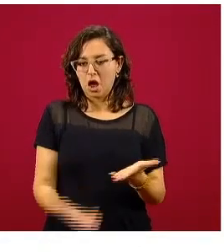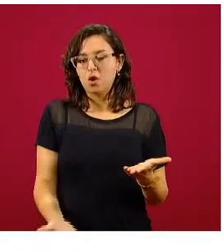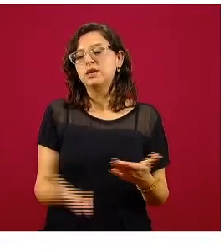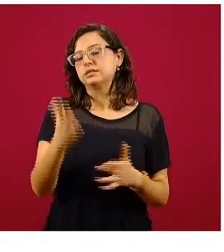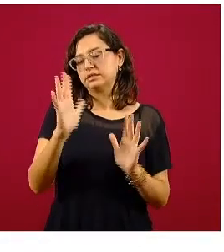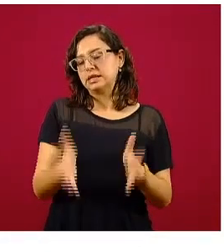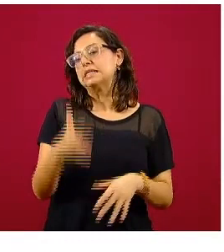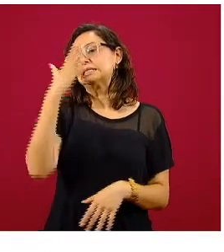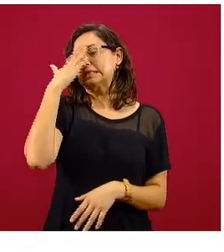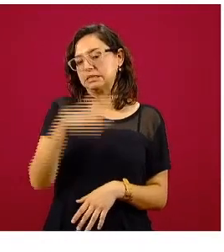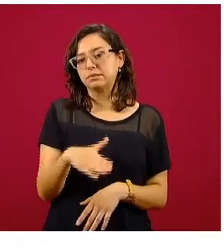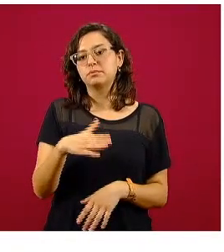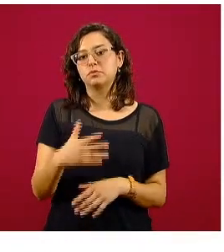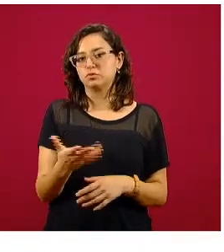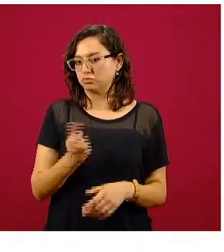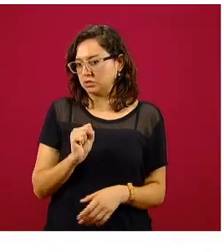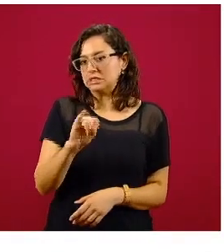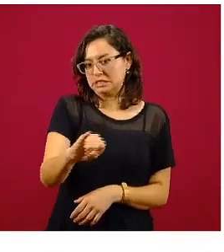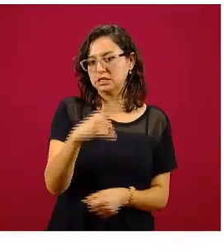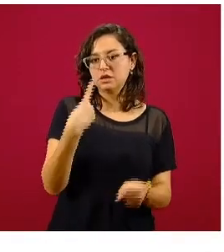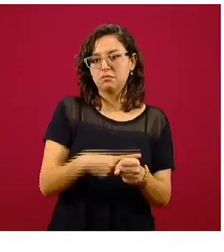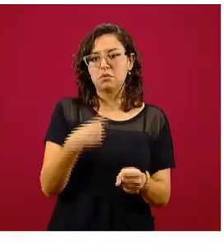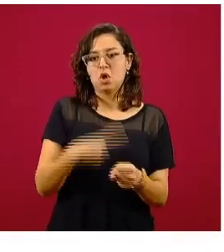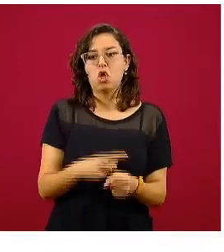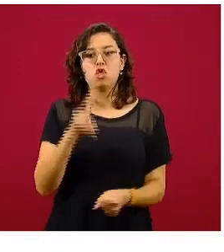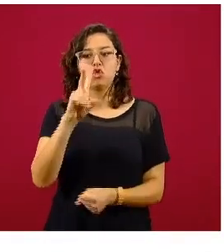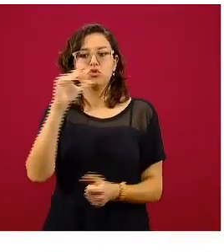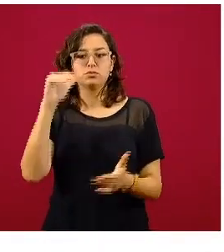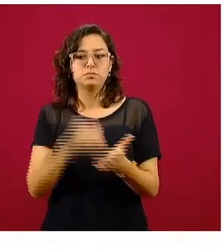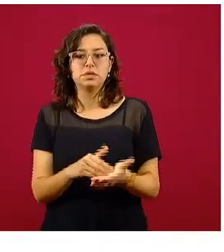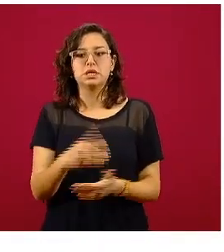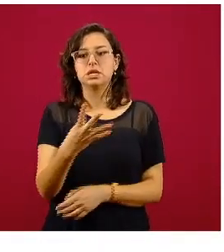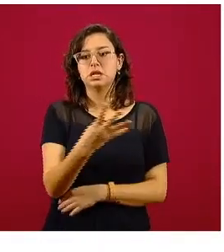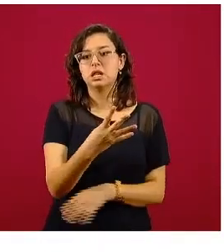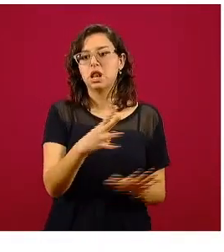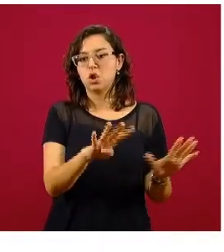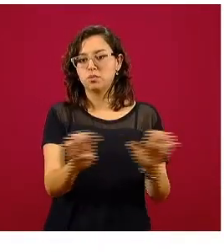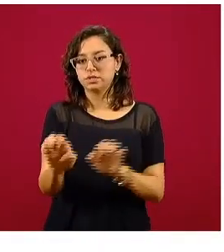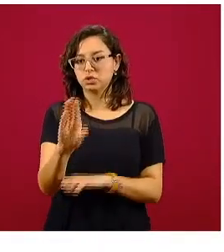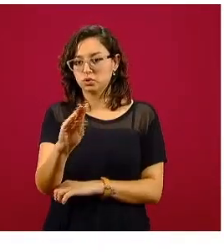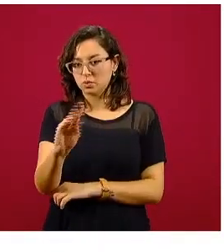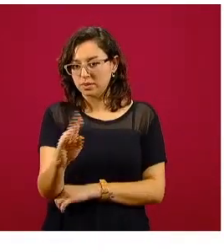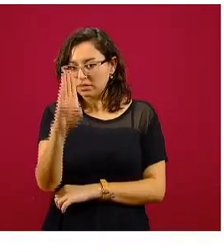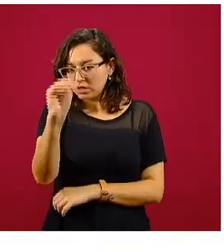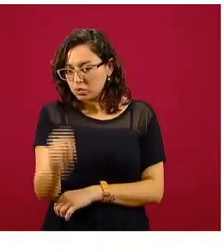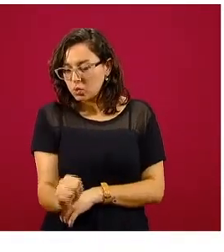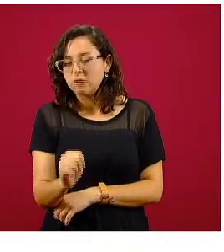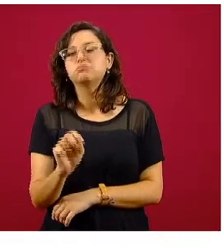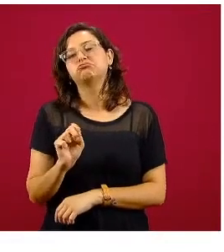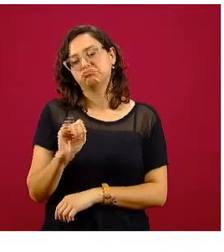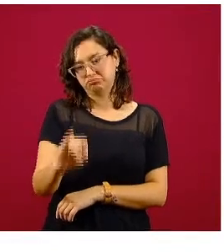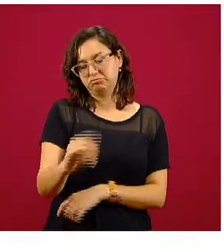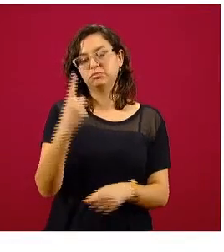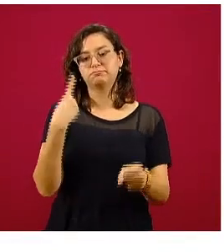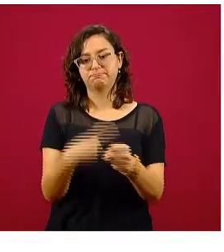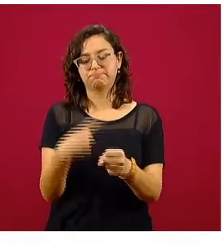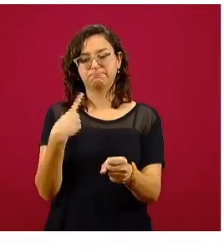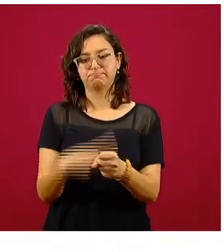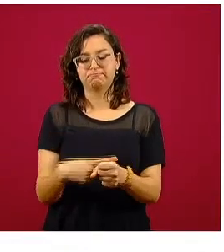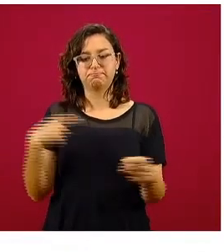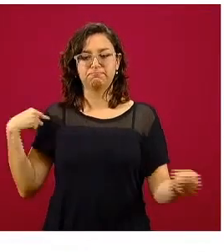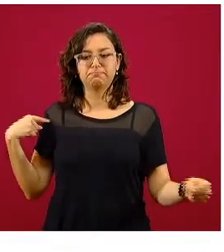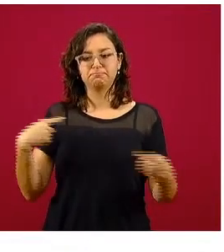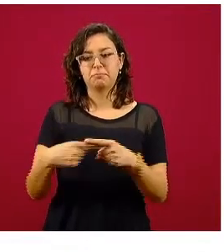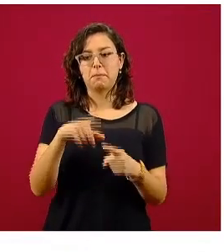que son casos confirmados. Y fueron 2.999 los resultados que salieron positivos en las